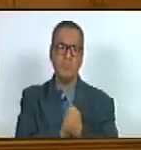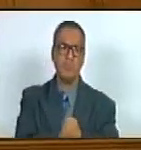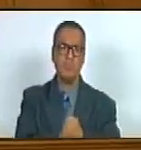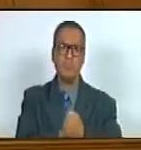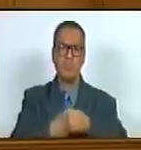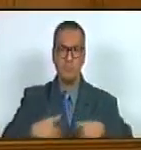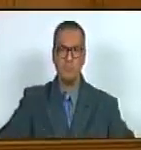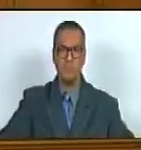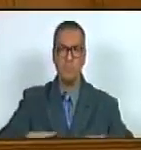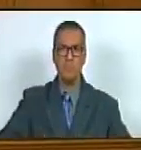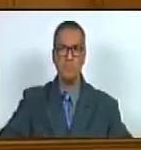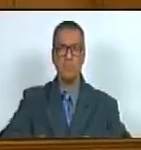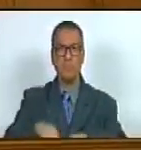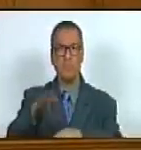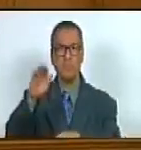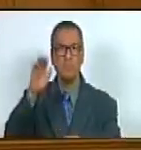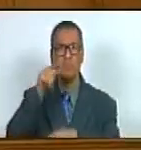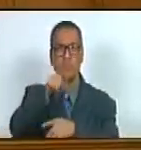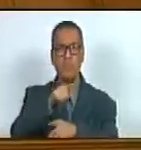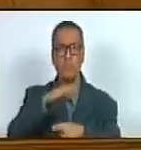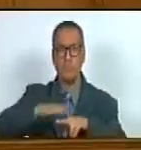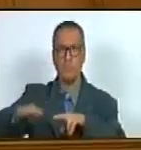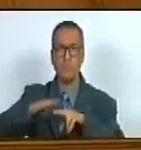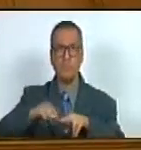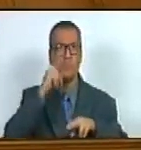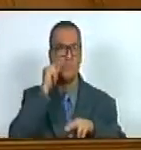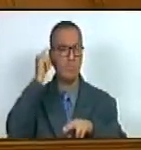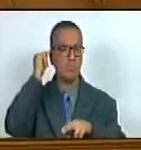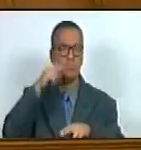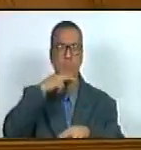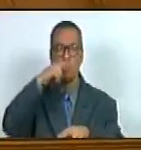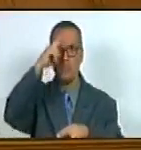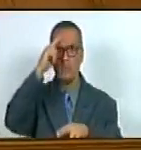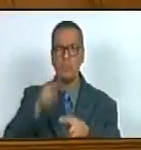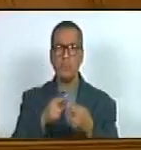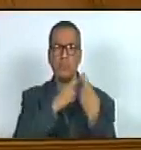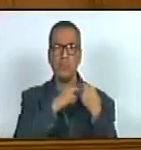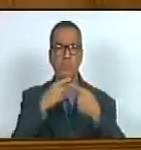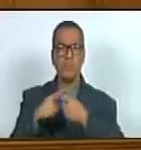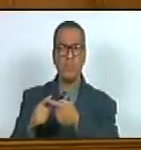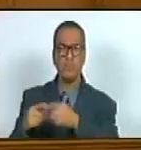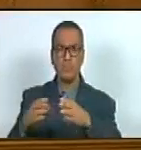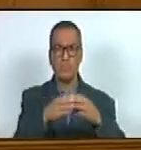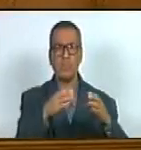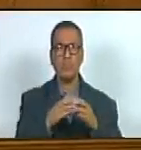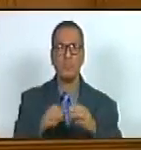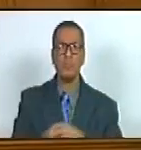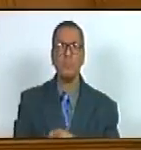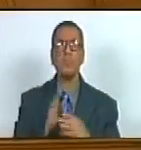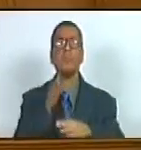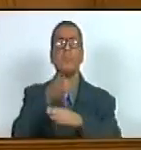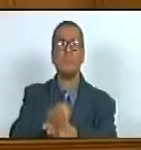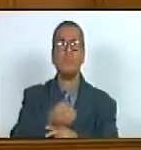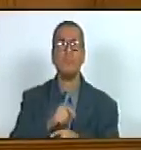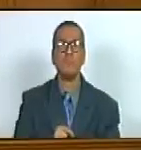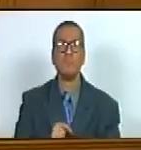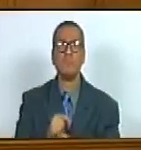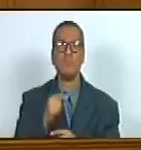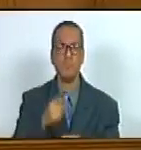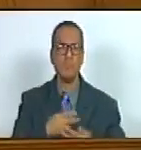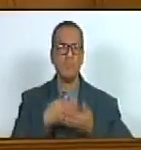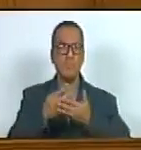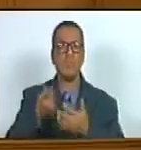compromiso de esos niños de esos padres de esos representantes y de esas organizaciones que vayan que estamos